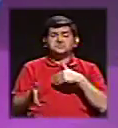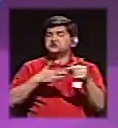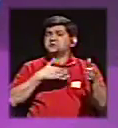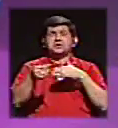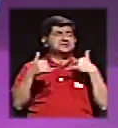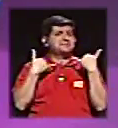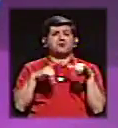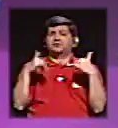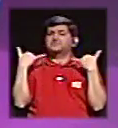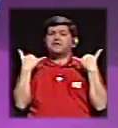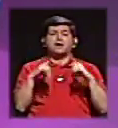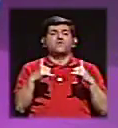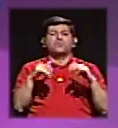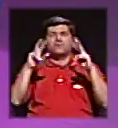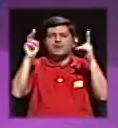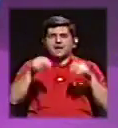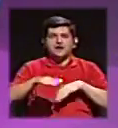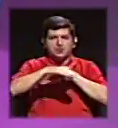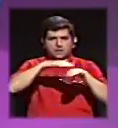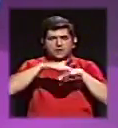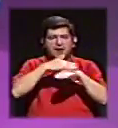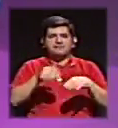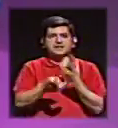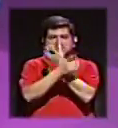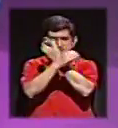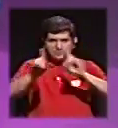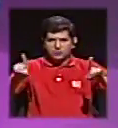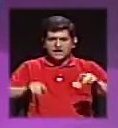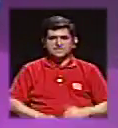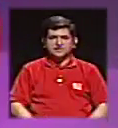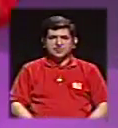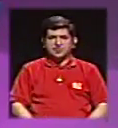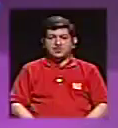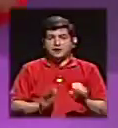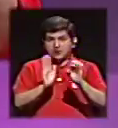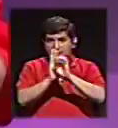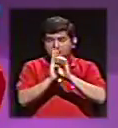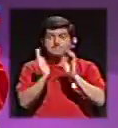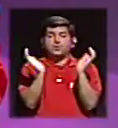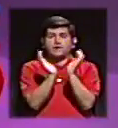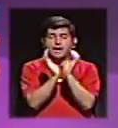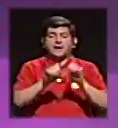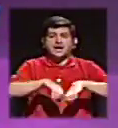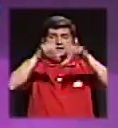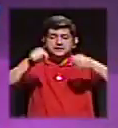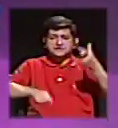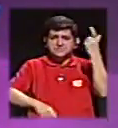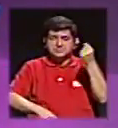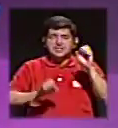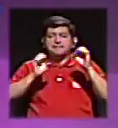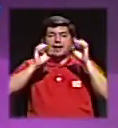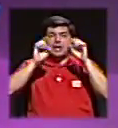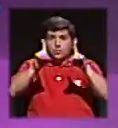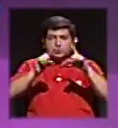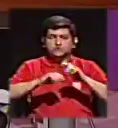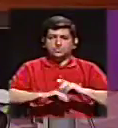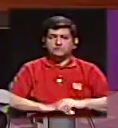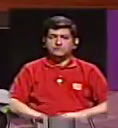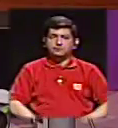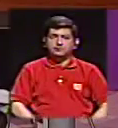importa jugar con los pilares de la democracia. La caja, el sistema de pensiones, la educación.